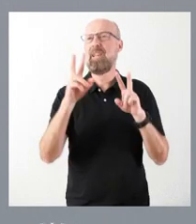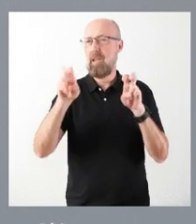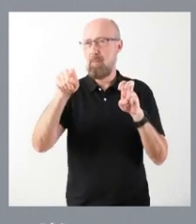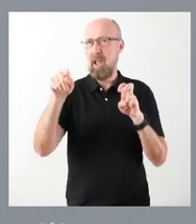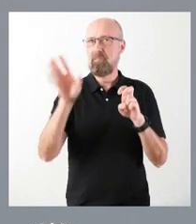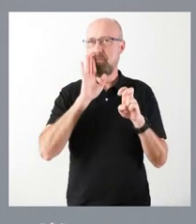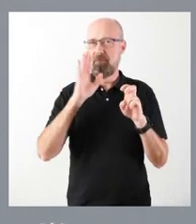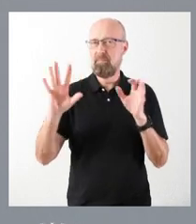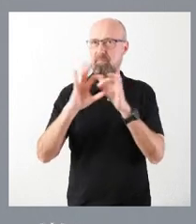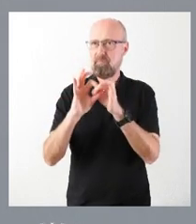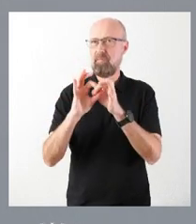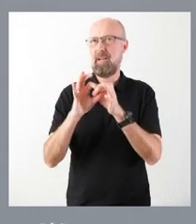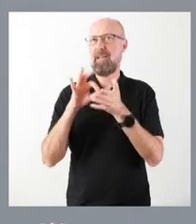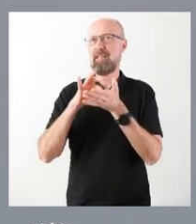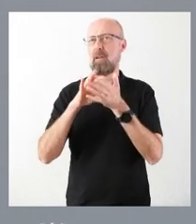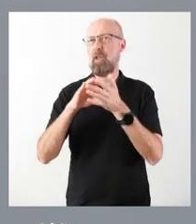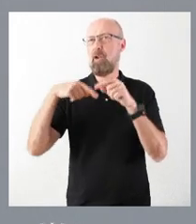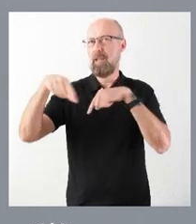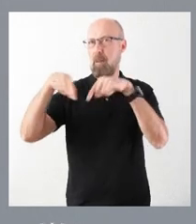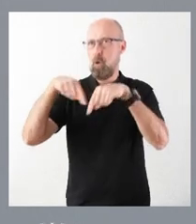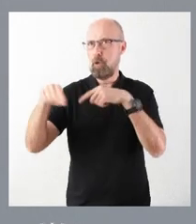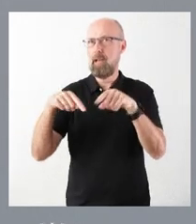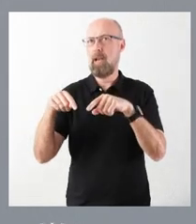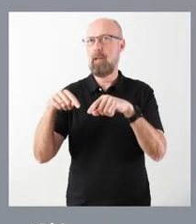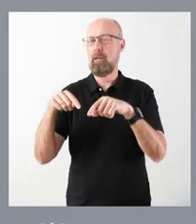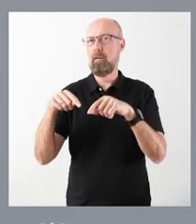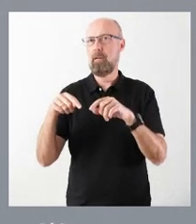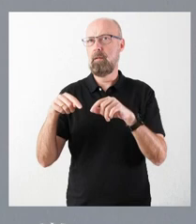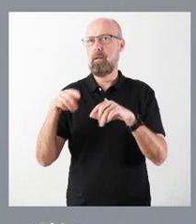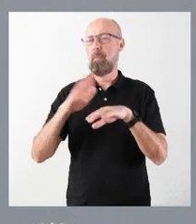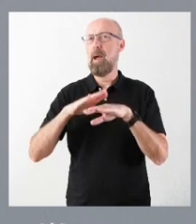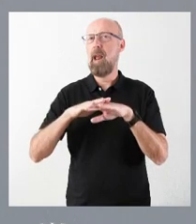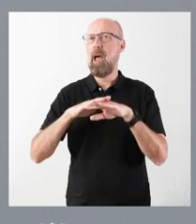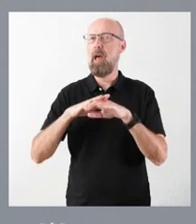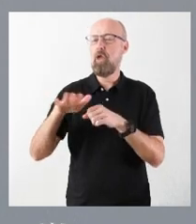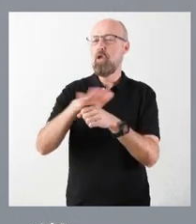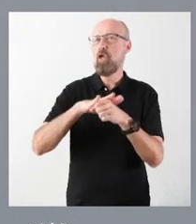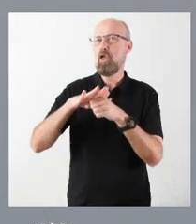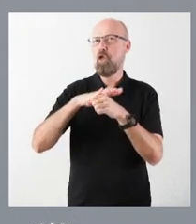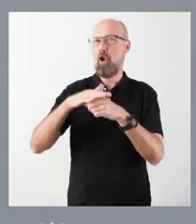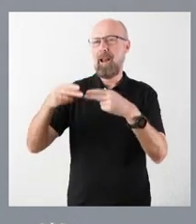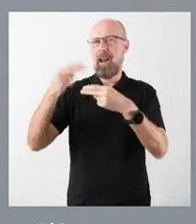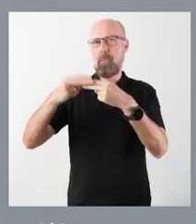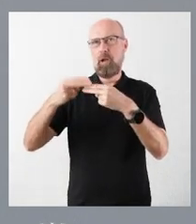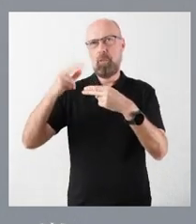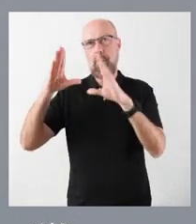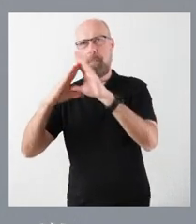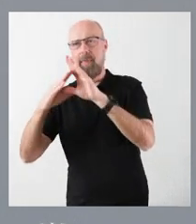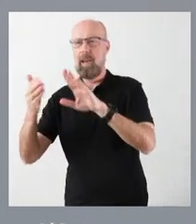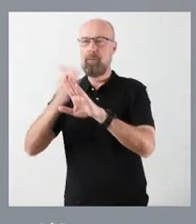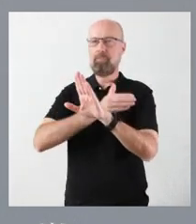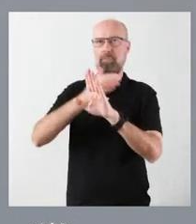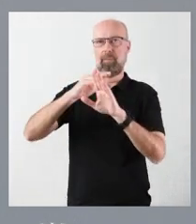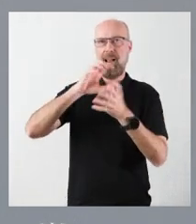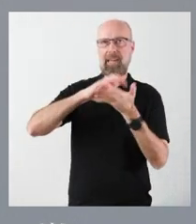y como información de servicio público en el ámbito del transporte, que beneficia especialmente a algunas zonas limítrofes. Y, en este caso concreto, yo